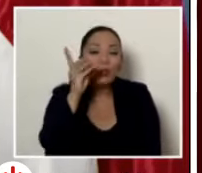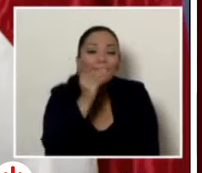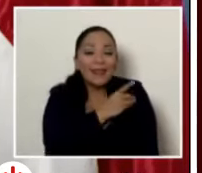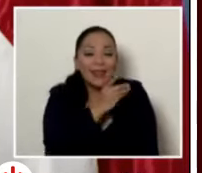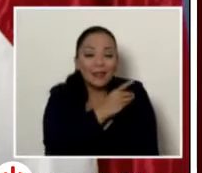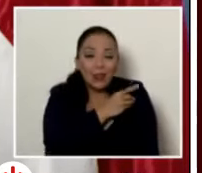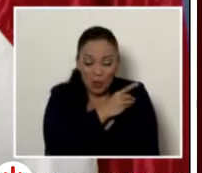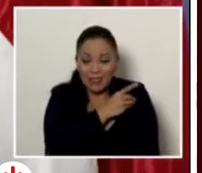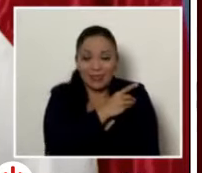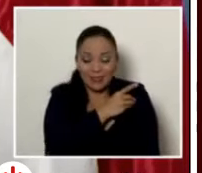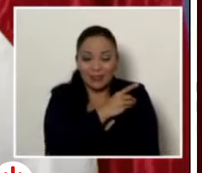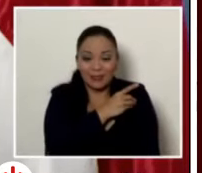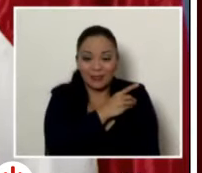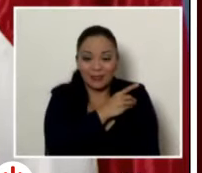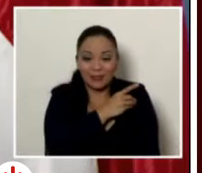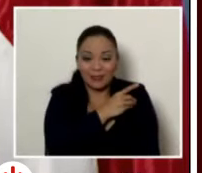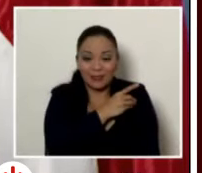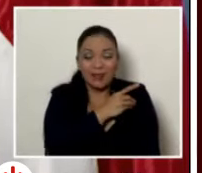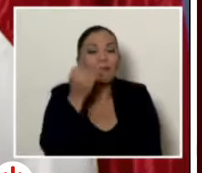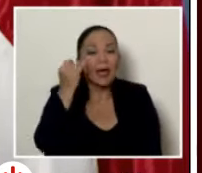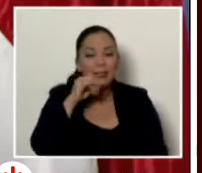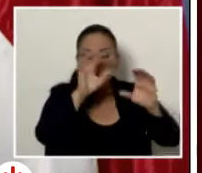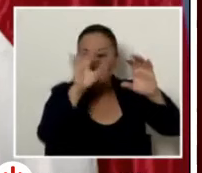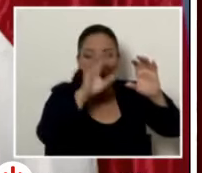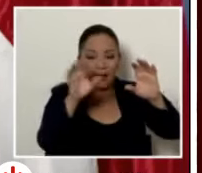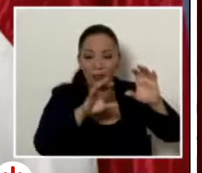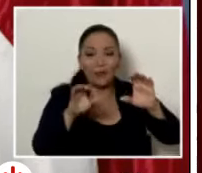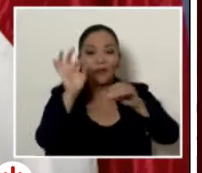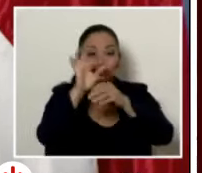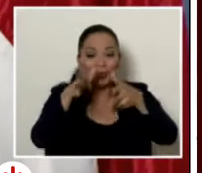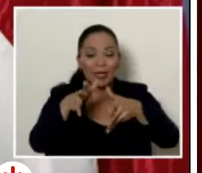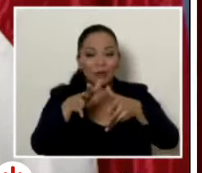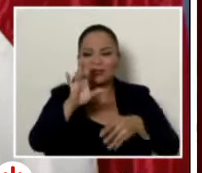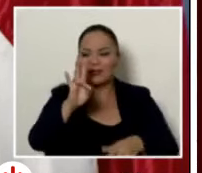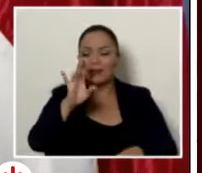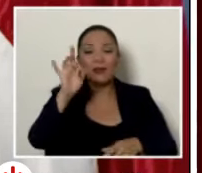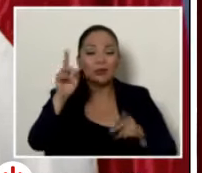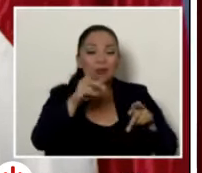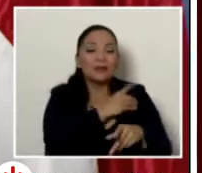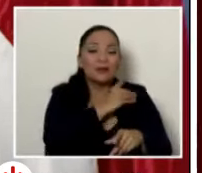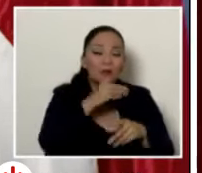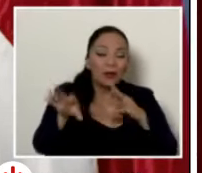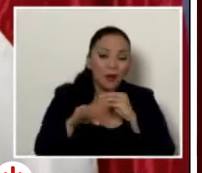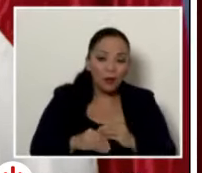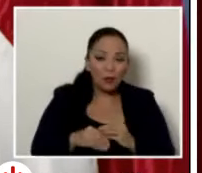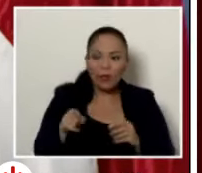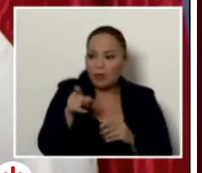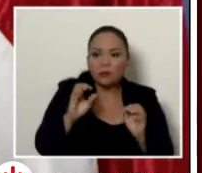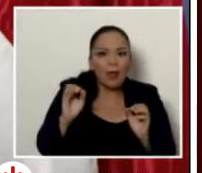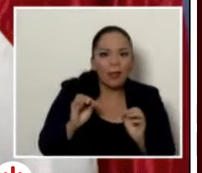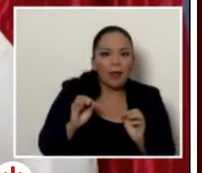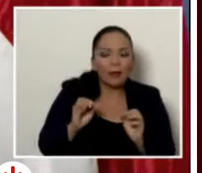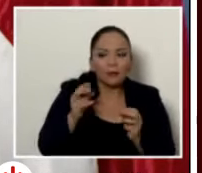añadieron 78 directores a la estructura, algunos que no tenían un solo supervisado.